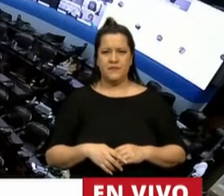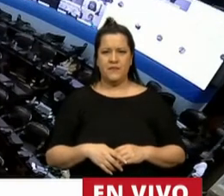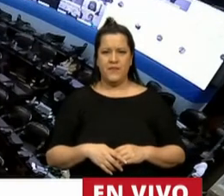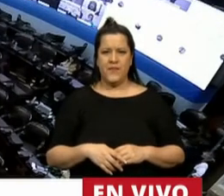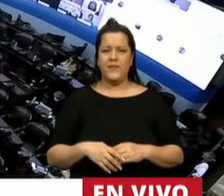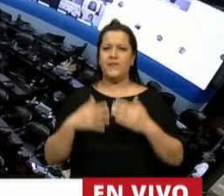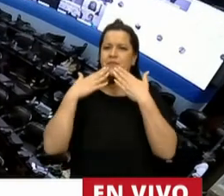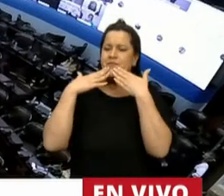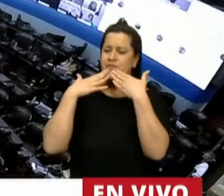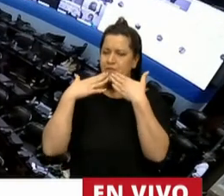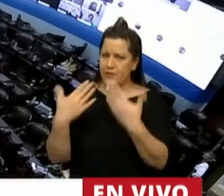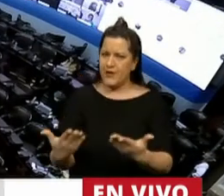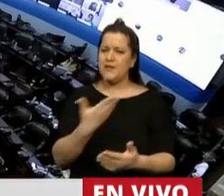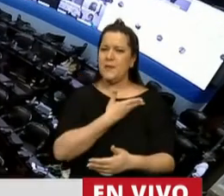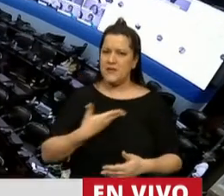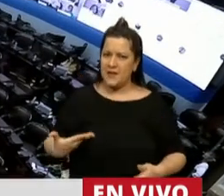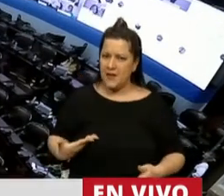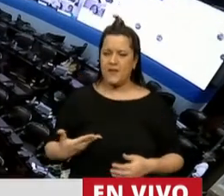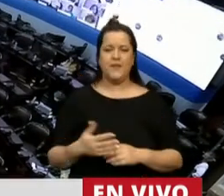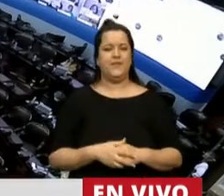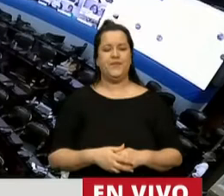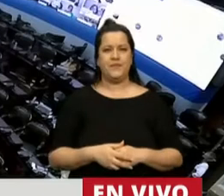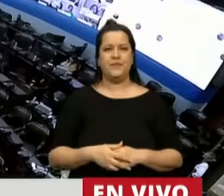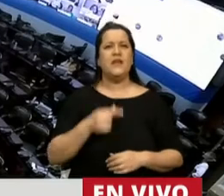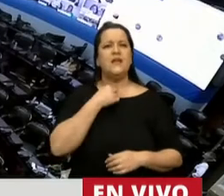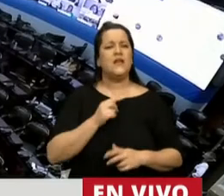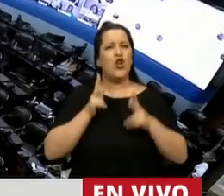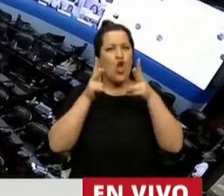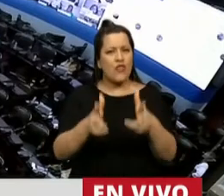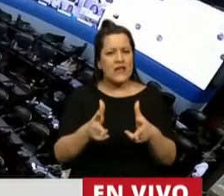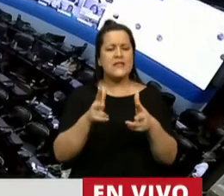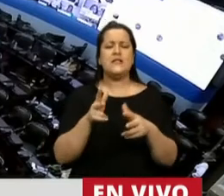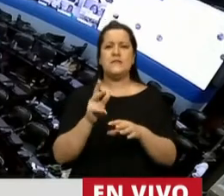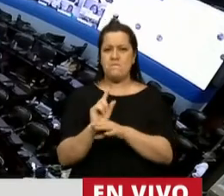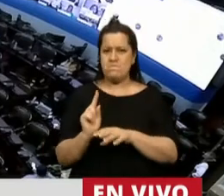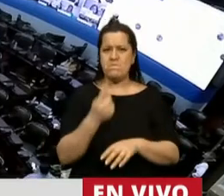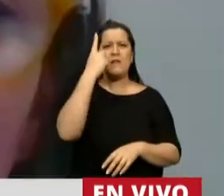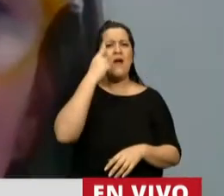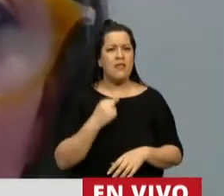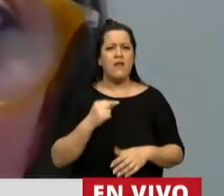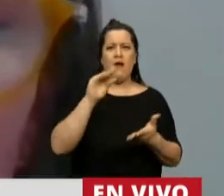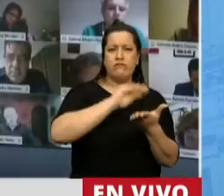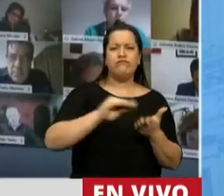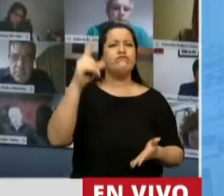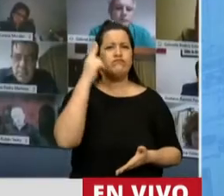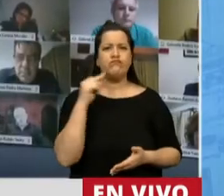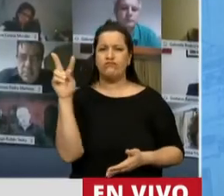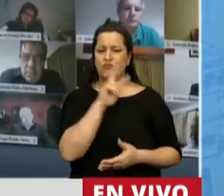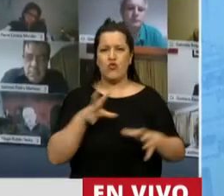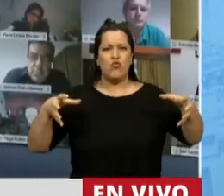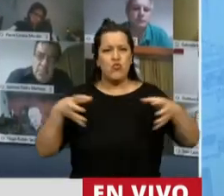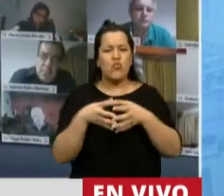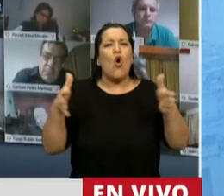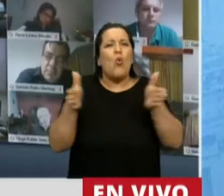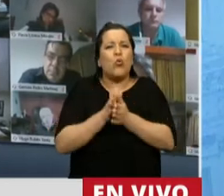Muchas gracias, Presidente. Quiero decir que desde el primer día, tanto diputadas como diputados de Juntos por el